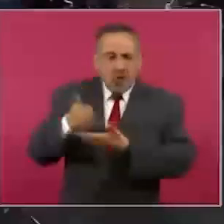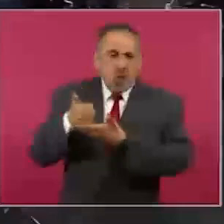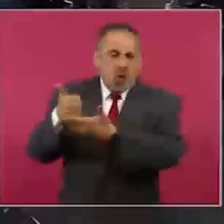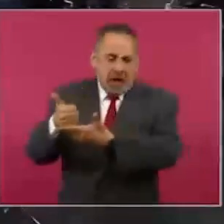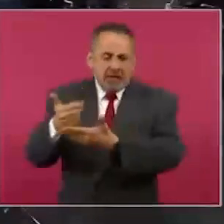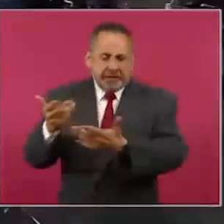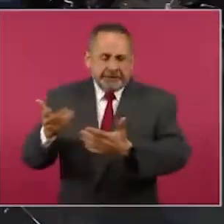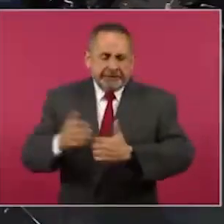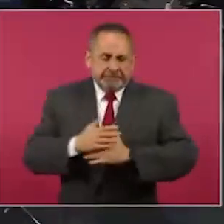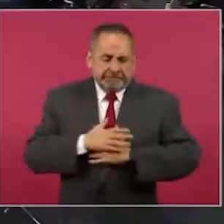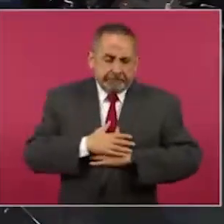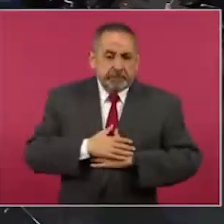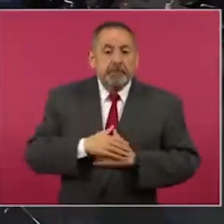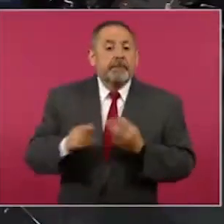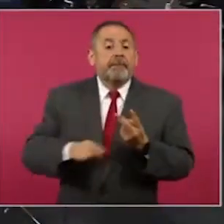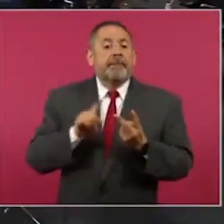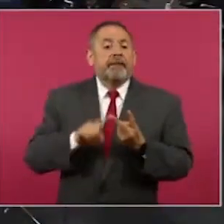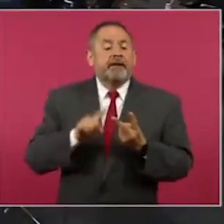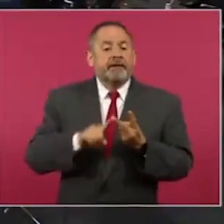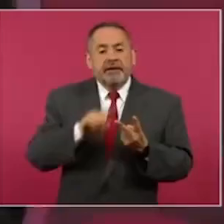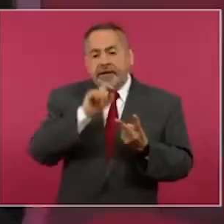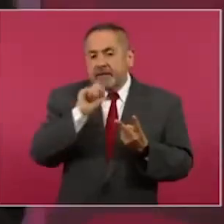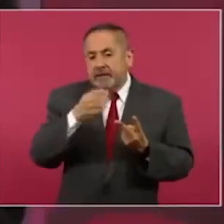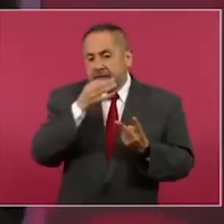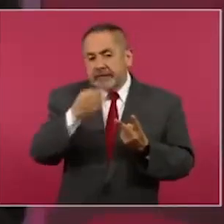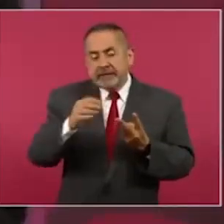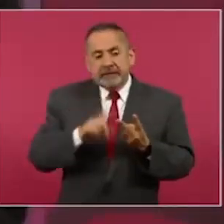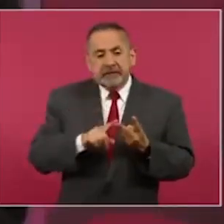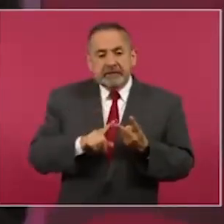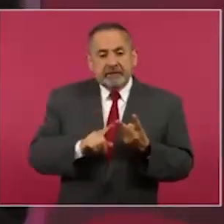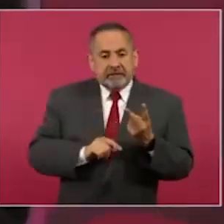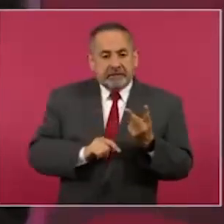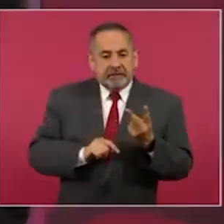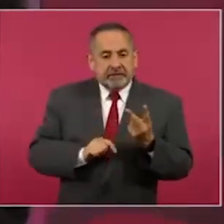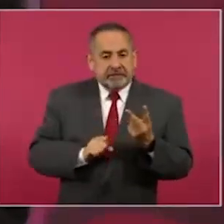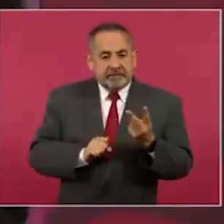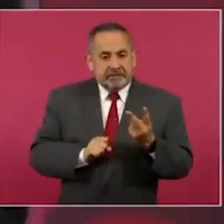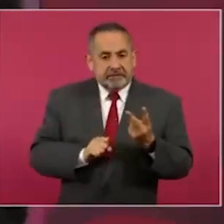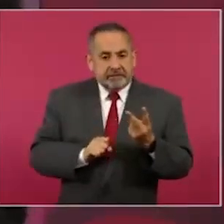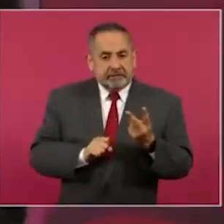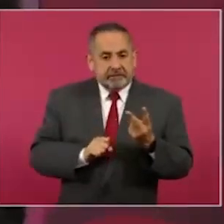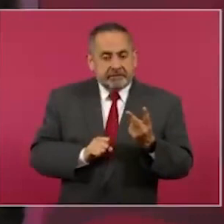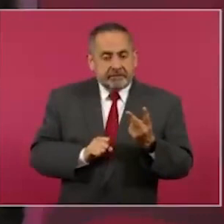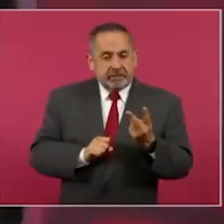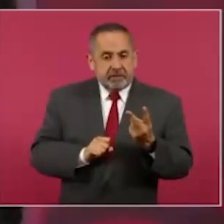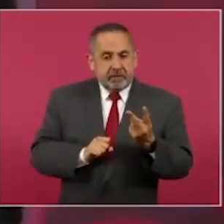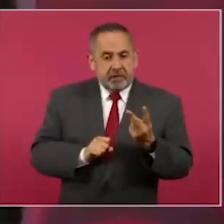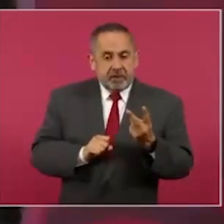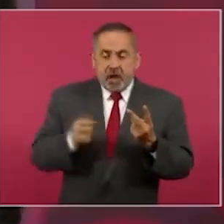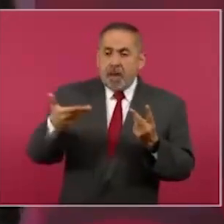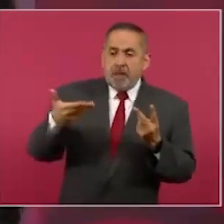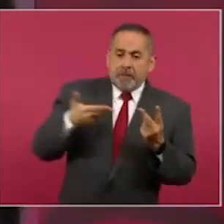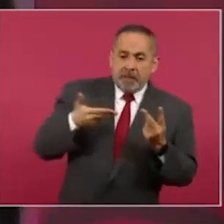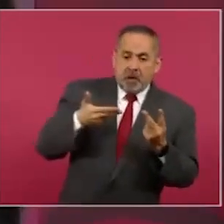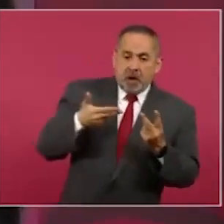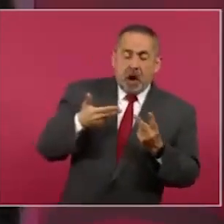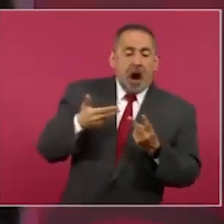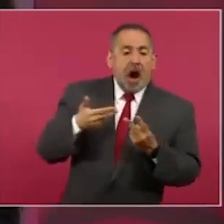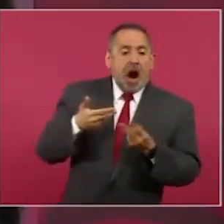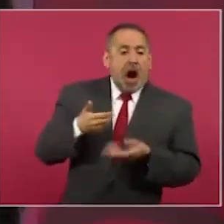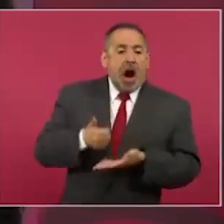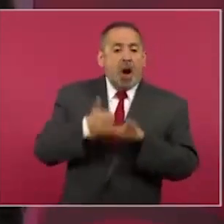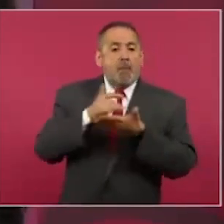también comentarles que nos pidieron un apoyo de Chile,